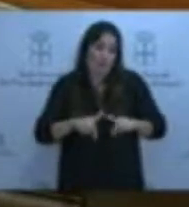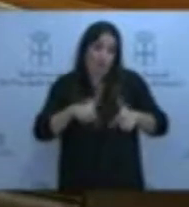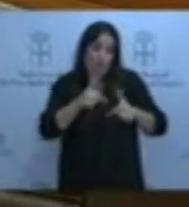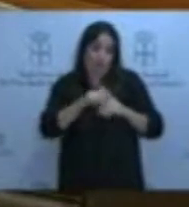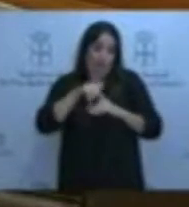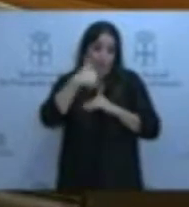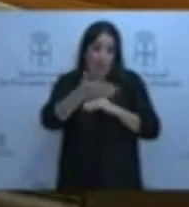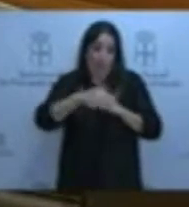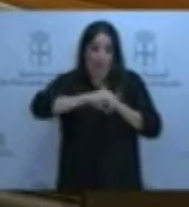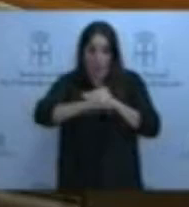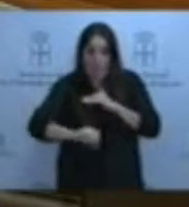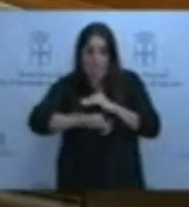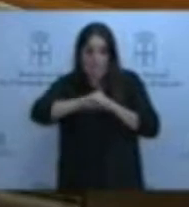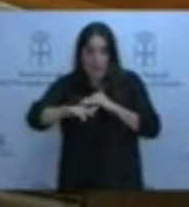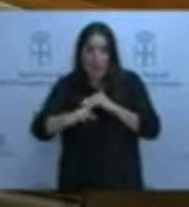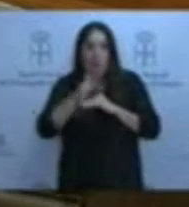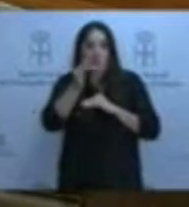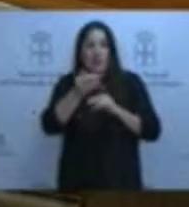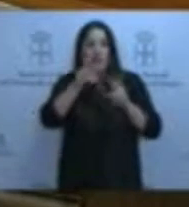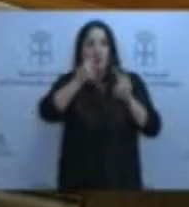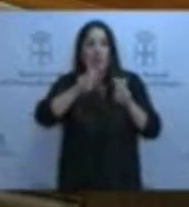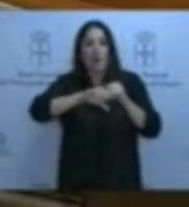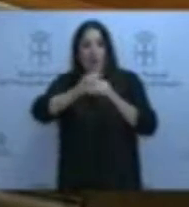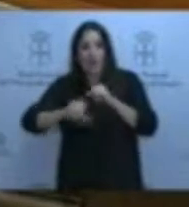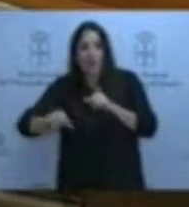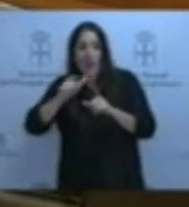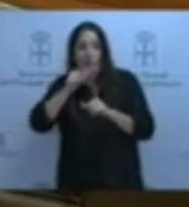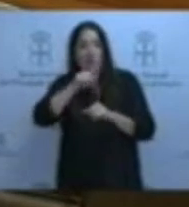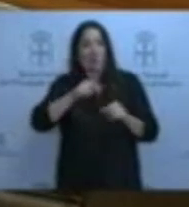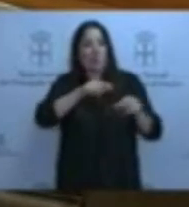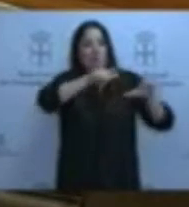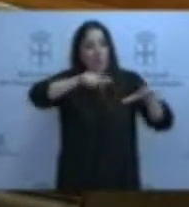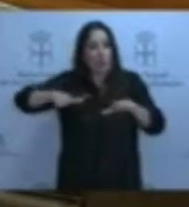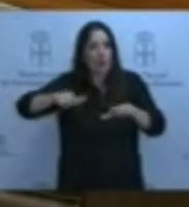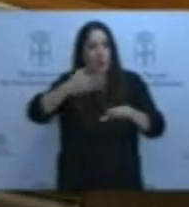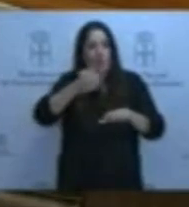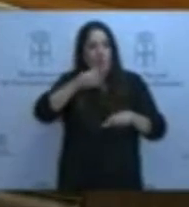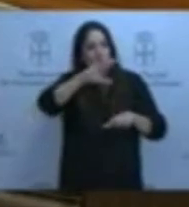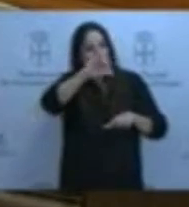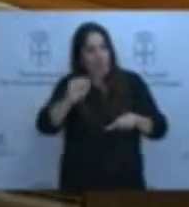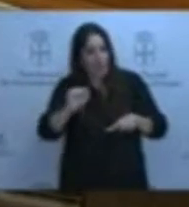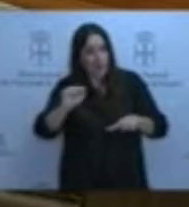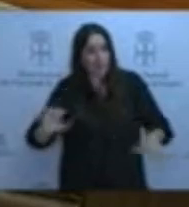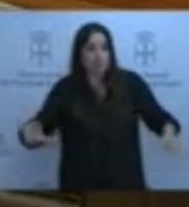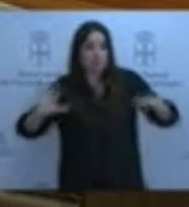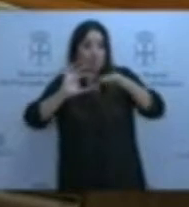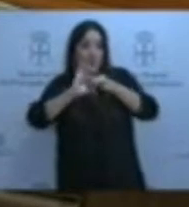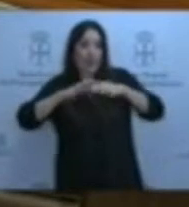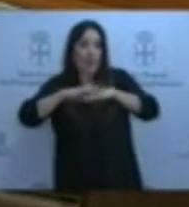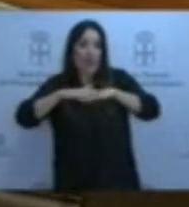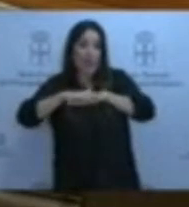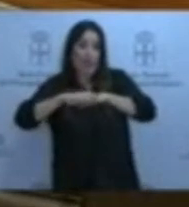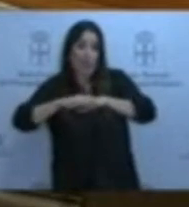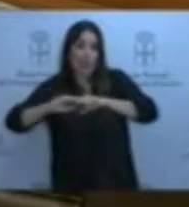acabar la traída de aguas, conectar el polígono de Barcia a la red de telecomunicaciones,